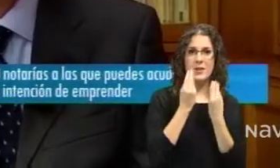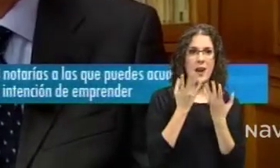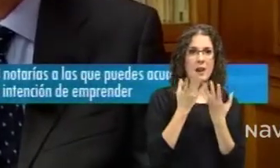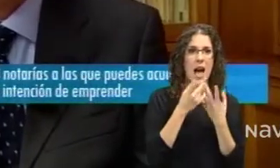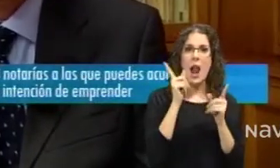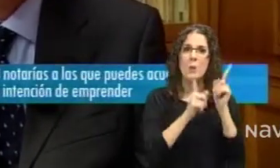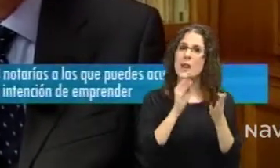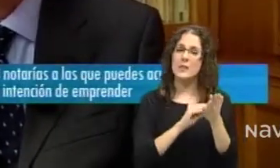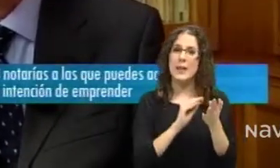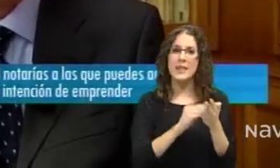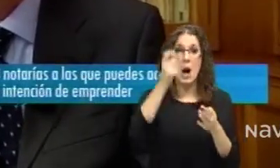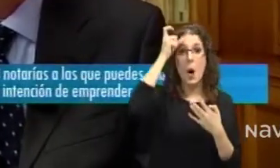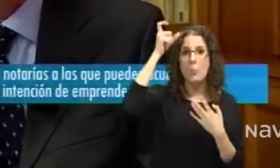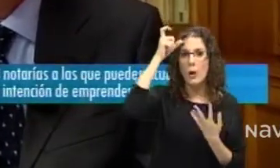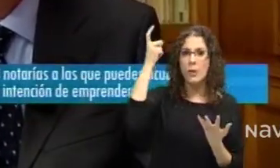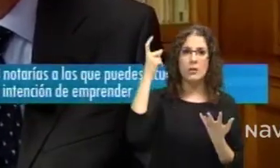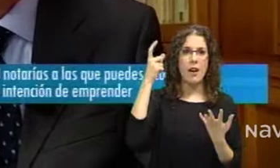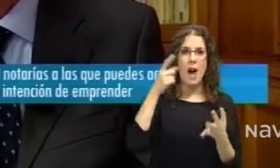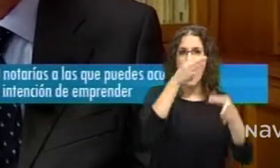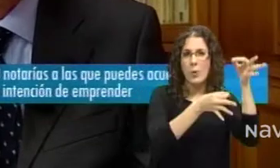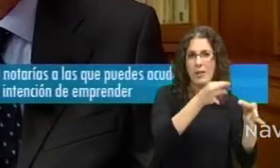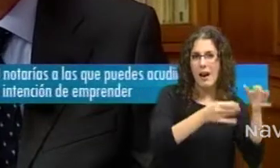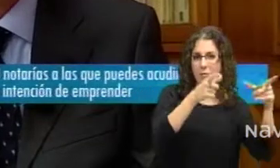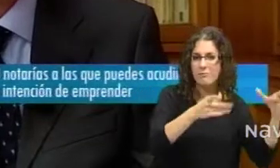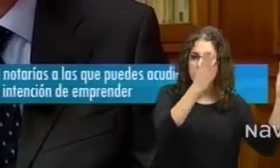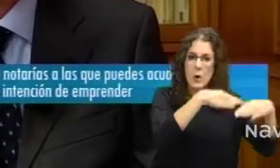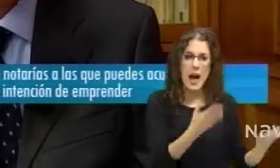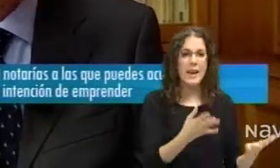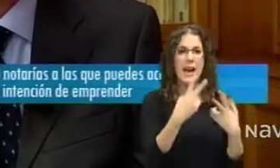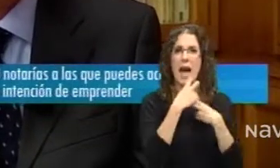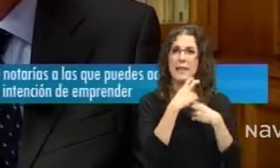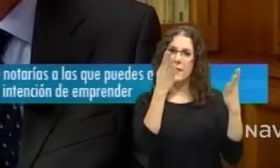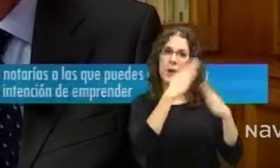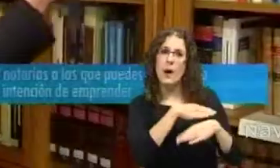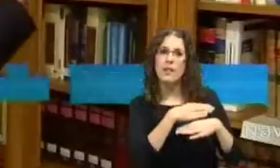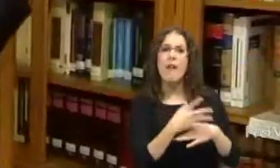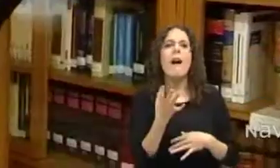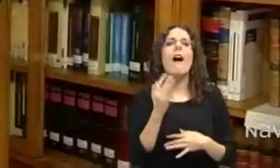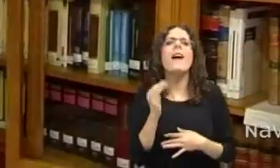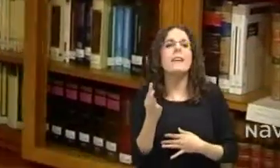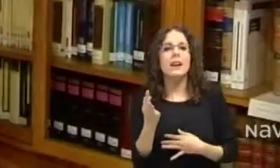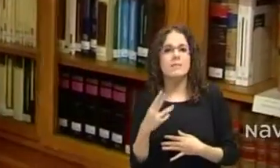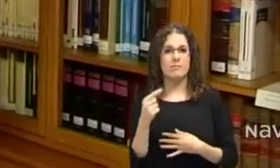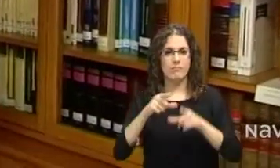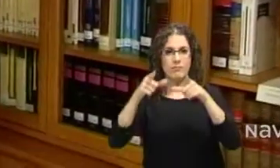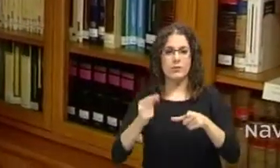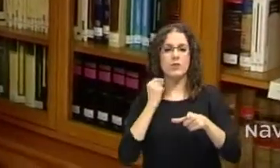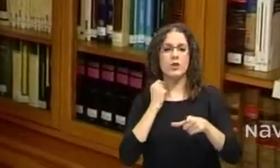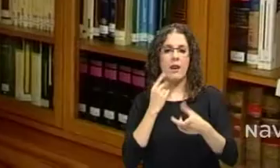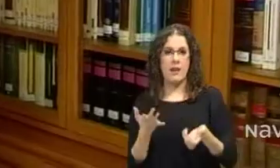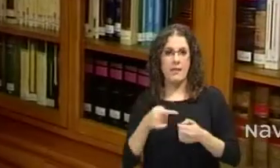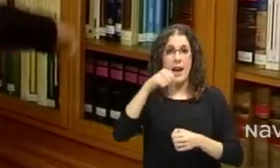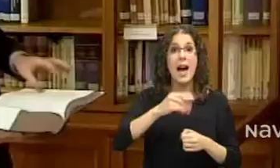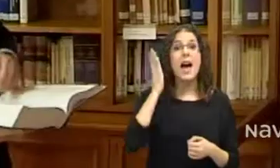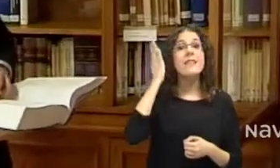veces, ni hay juzgado, ni hay una delegación de hacienda, ni hay una oficina más que una notaría. Hay 45 notarías